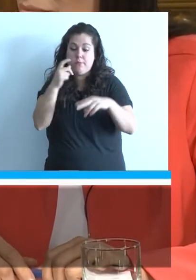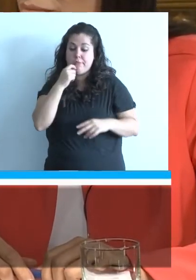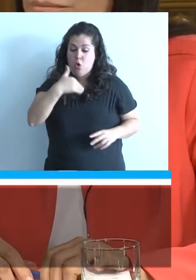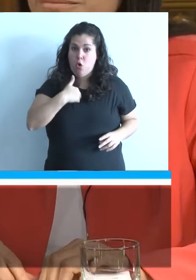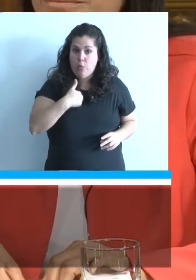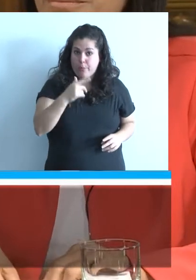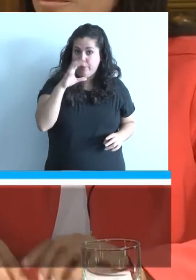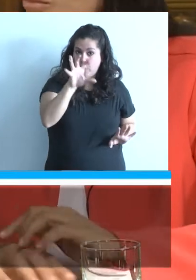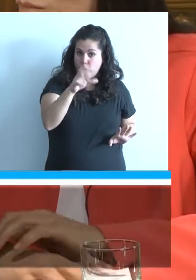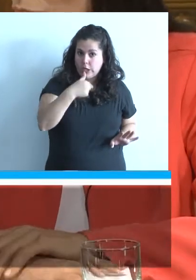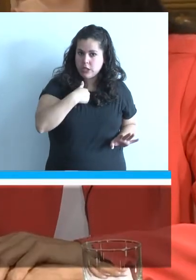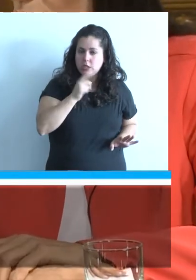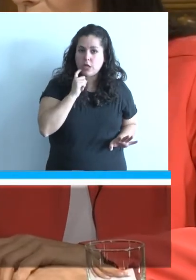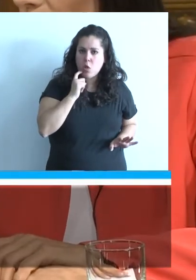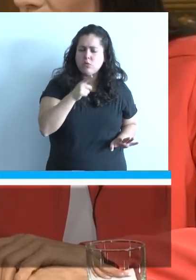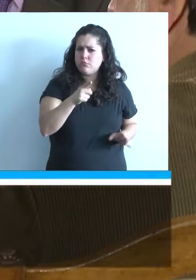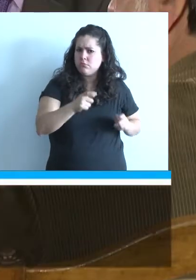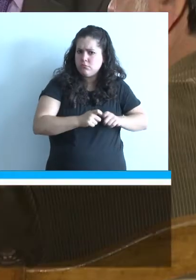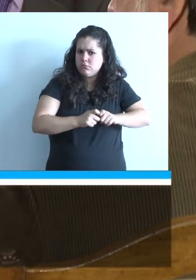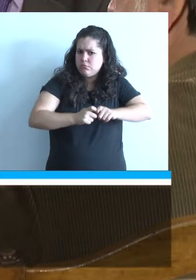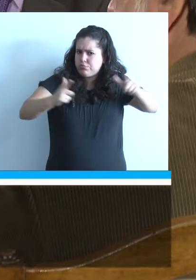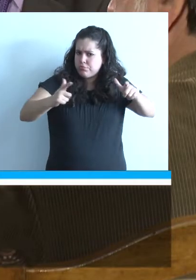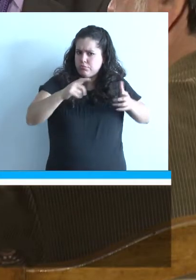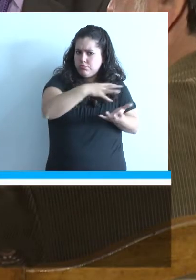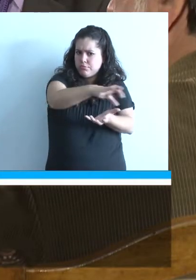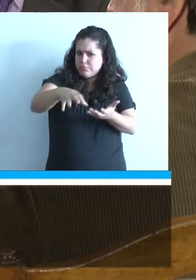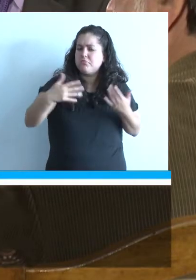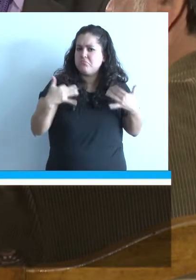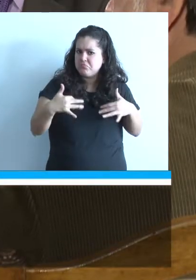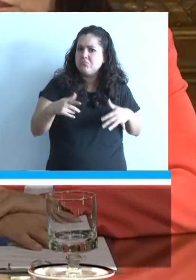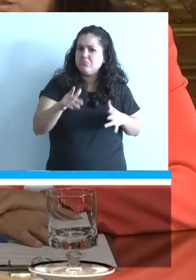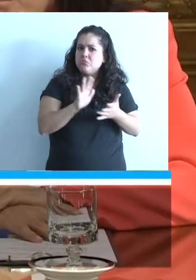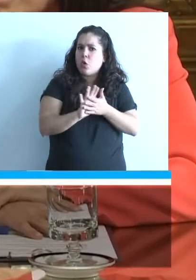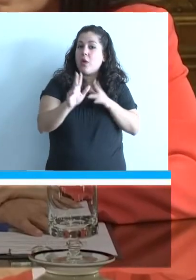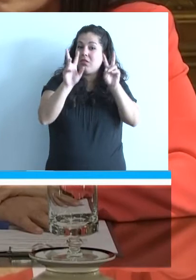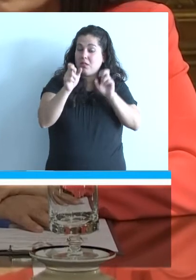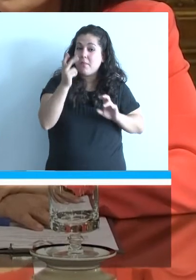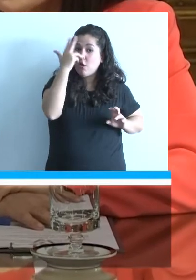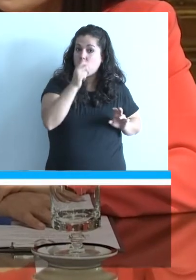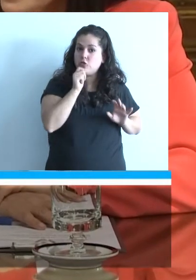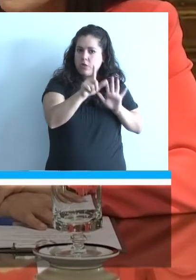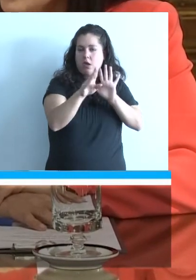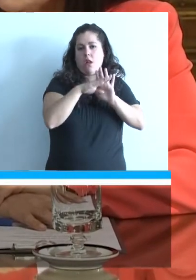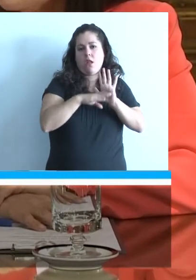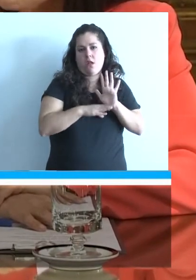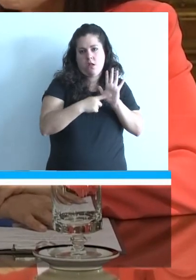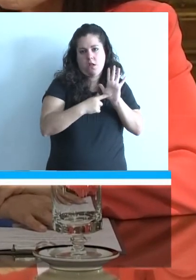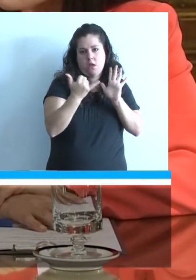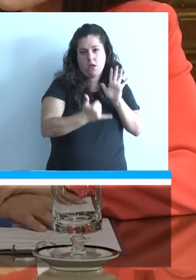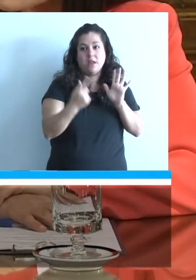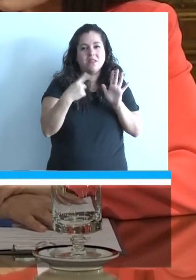Nuestra provincia, yo vengo de la provincia de San Luis, ha crecido muchísimo en el tema del turismo. Nosotros lo tenemos reglamentado al tema de los hostels, funcionamiento. En San Luis.